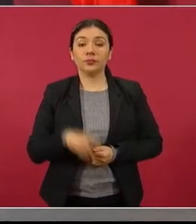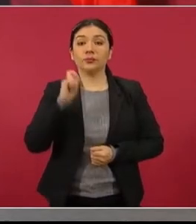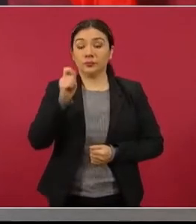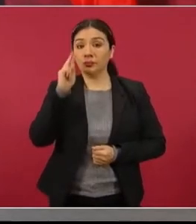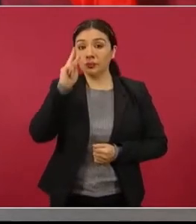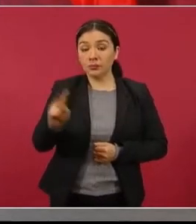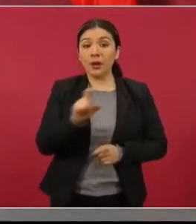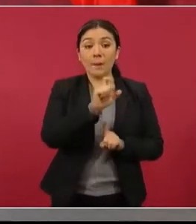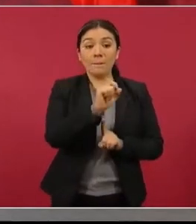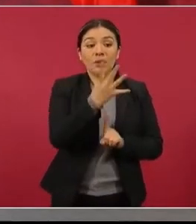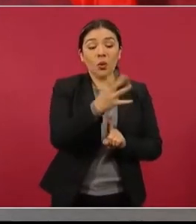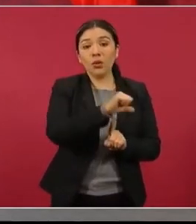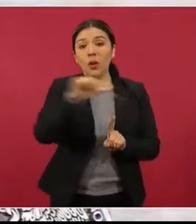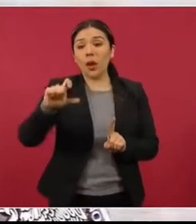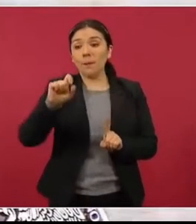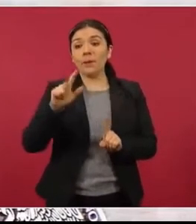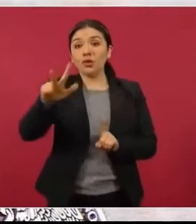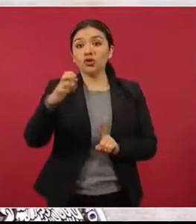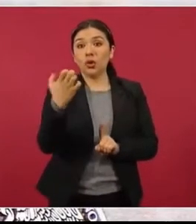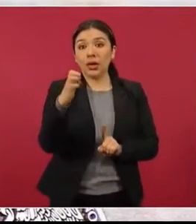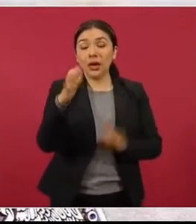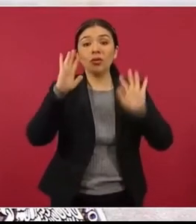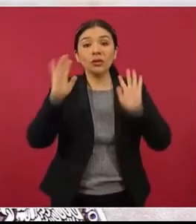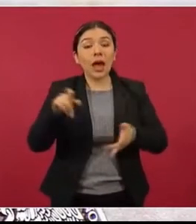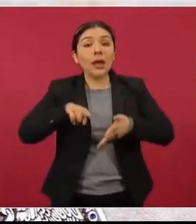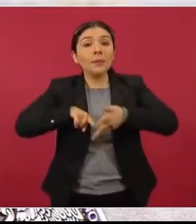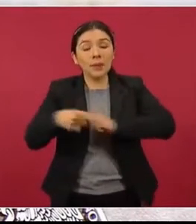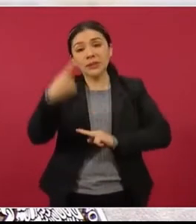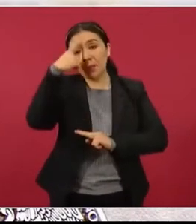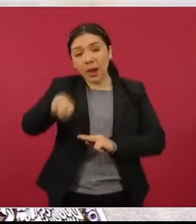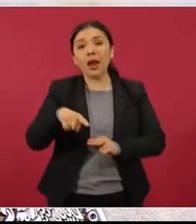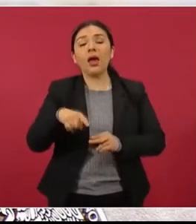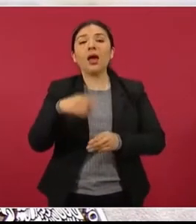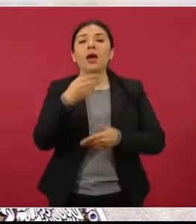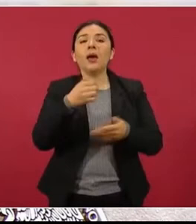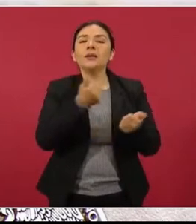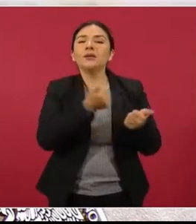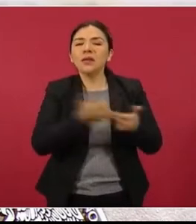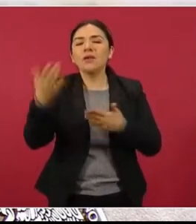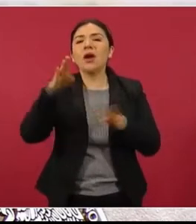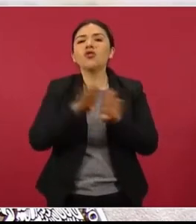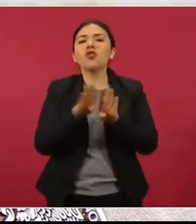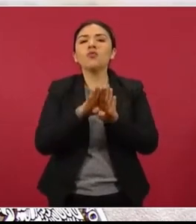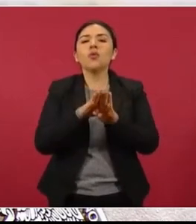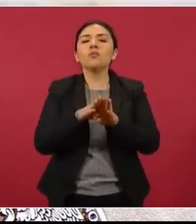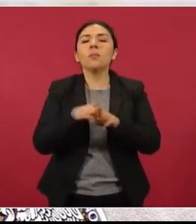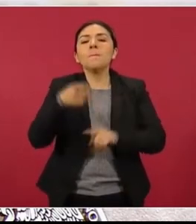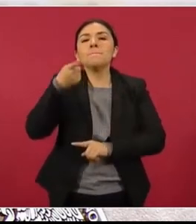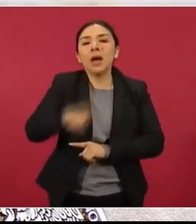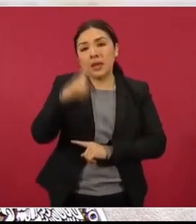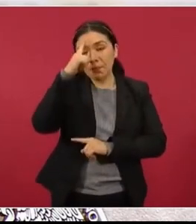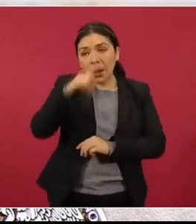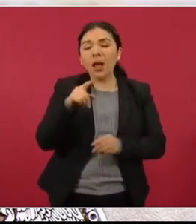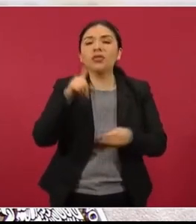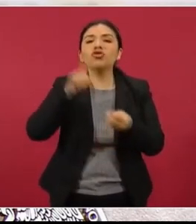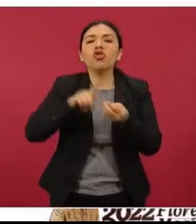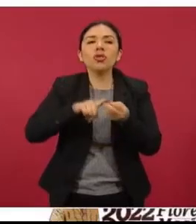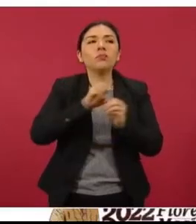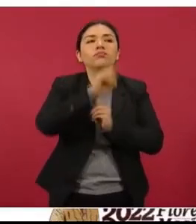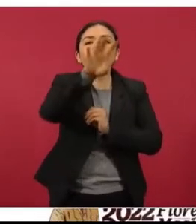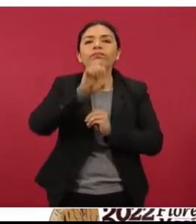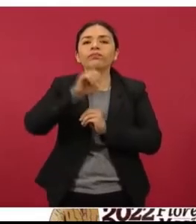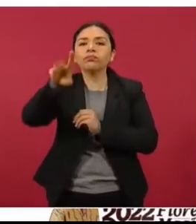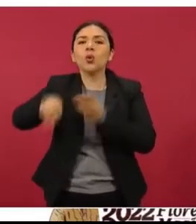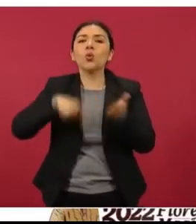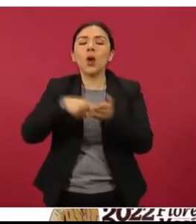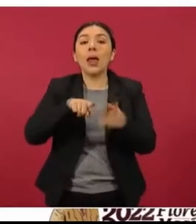al 28 de enero se comenzó con la emisión de órdenes de suministro de las piezas que se recibirán durante febrero